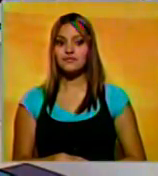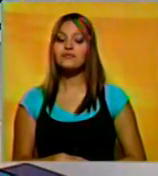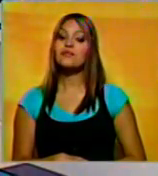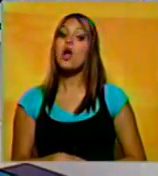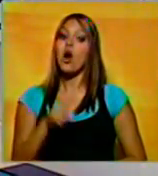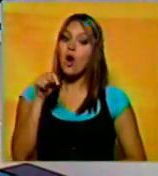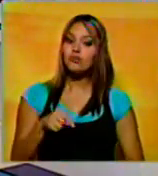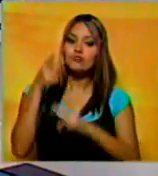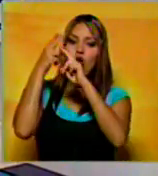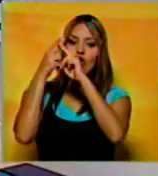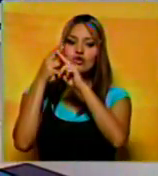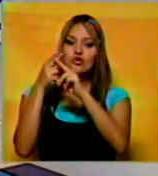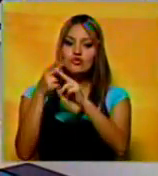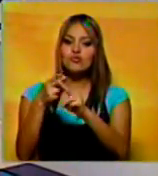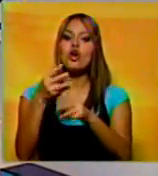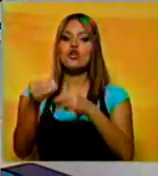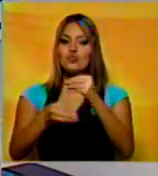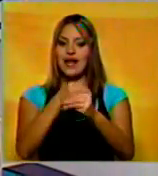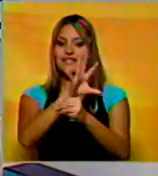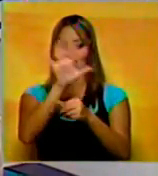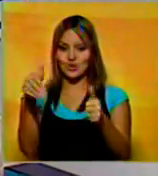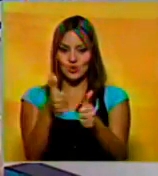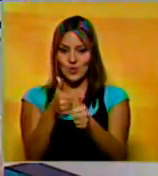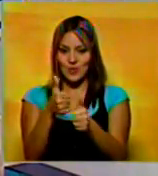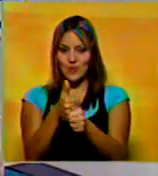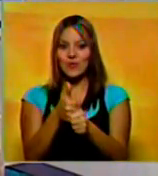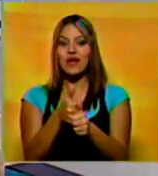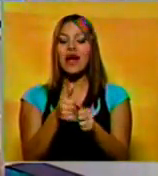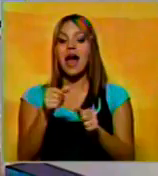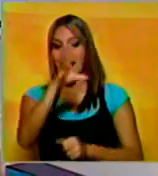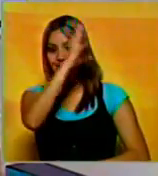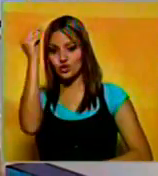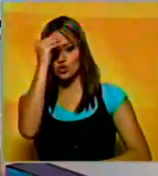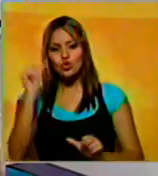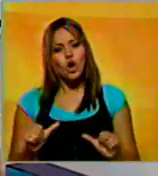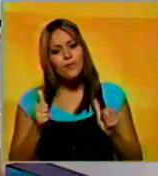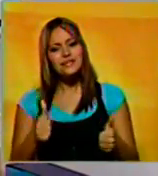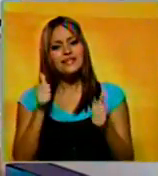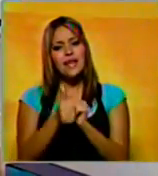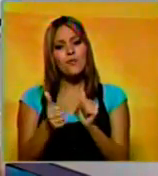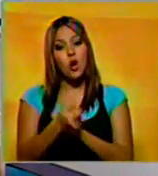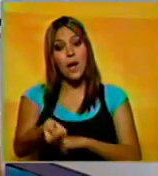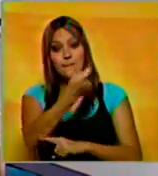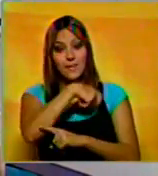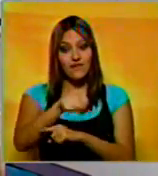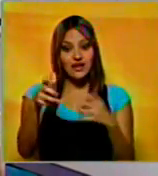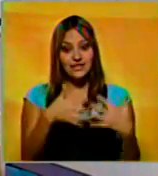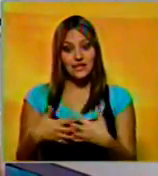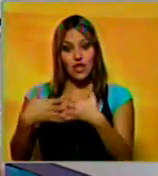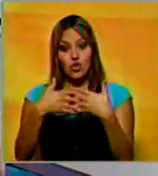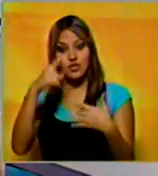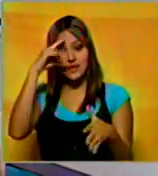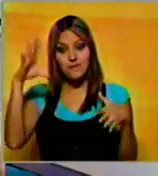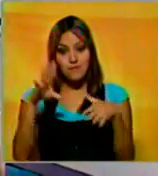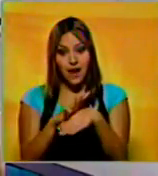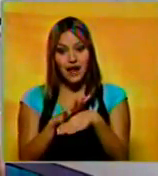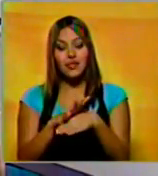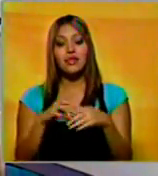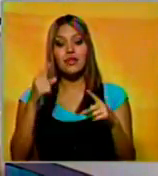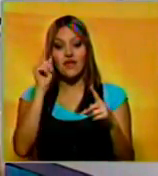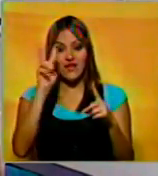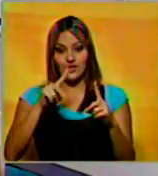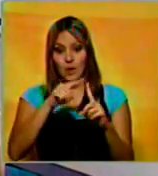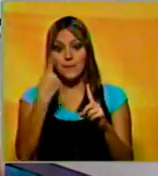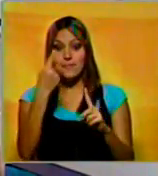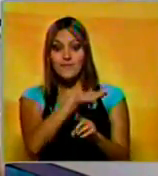Hoy tengo el honor de hacerle la suplencia a mi querido Jesús Marín. Vamos a comenzar con los deportes y el béisbol de grandes ligas, porque este martes Miguel Cabrera conectó